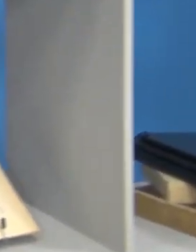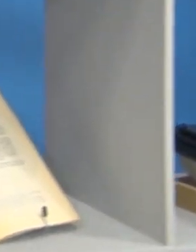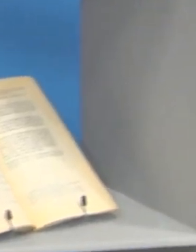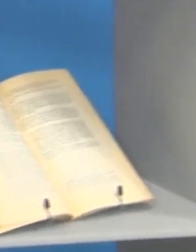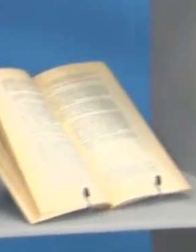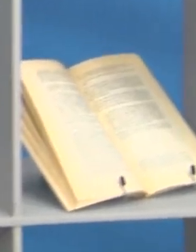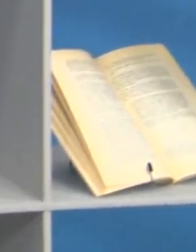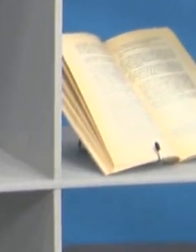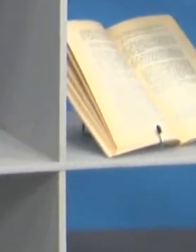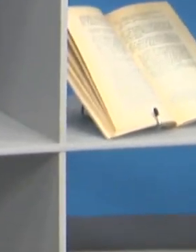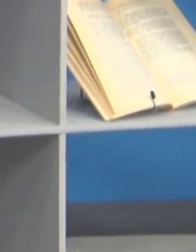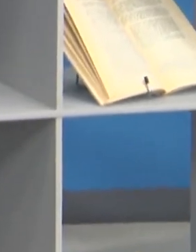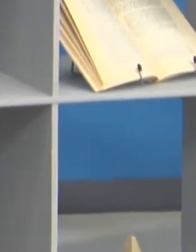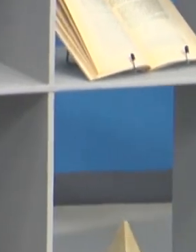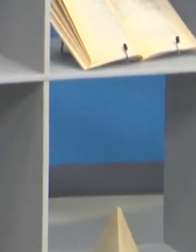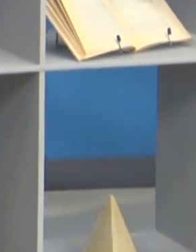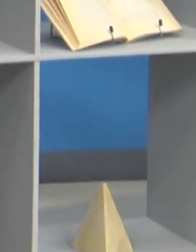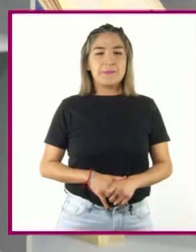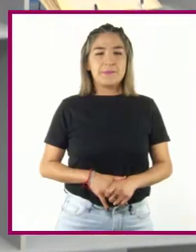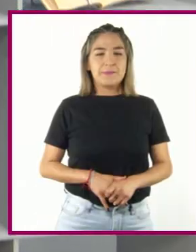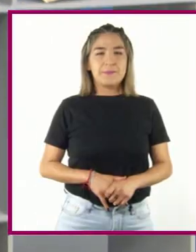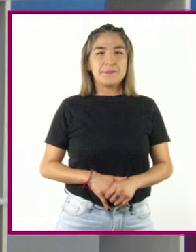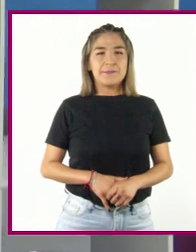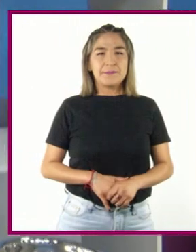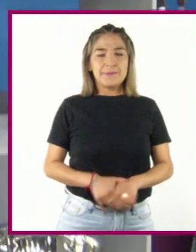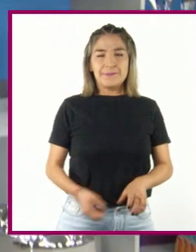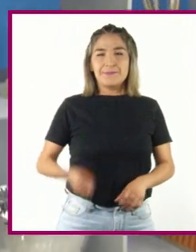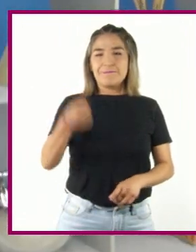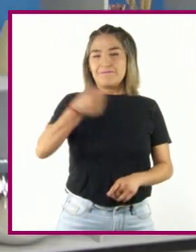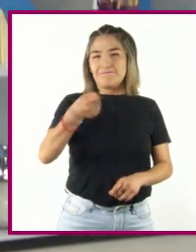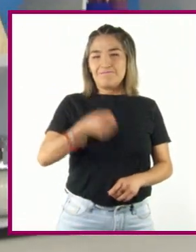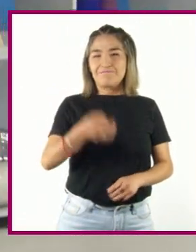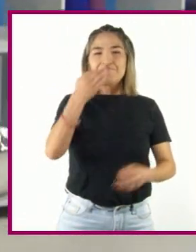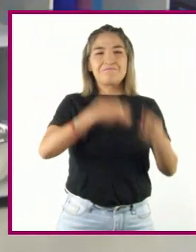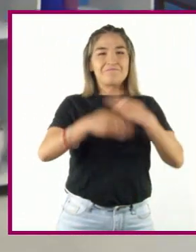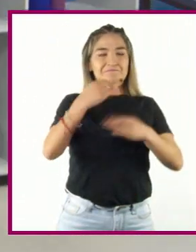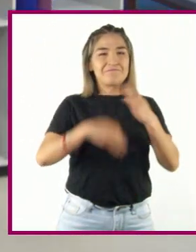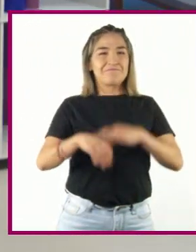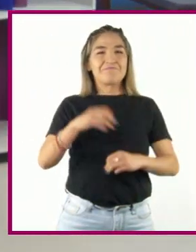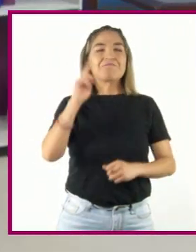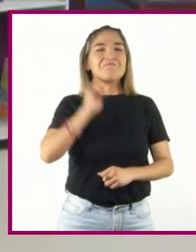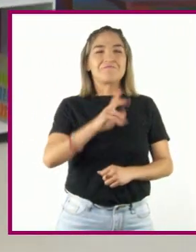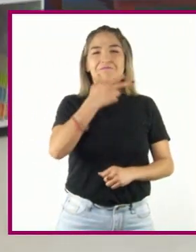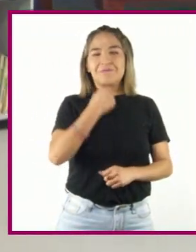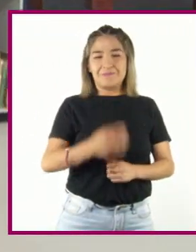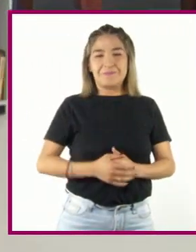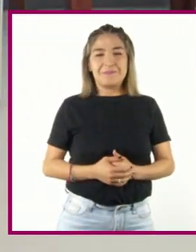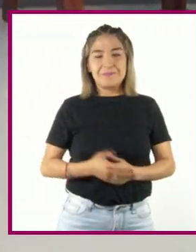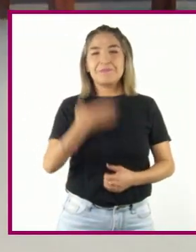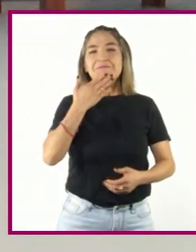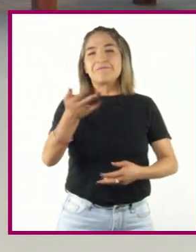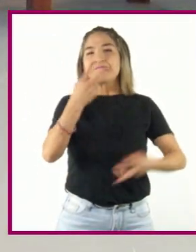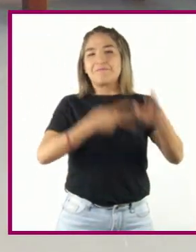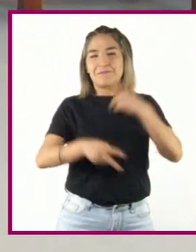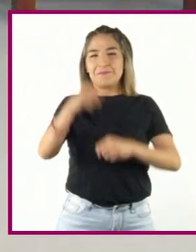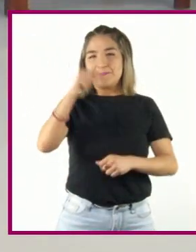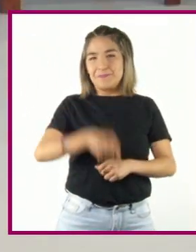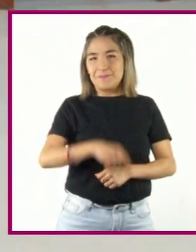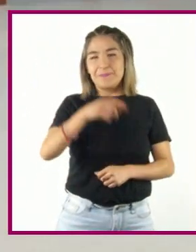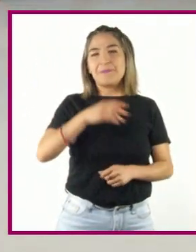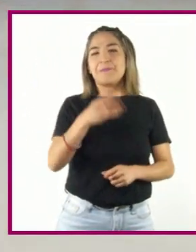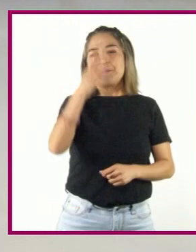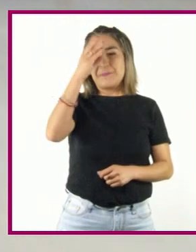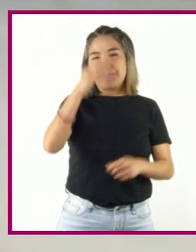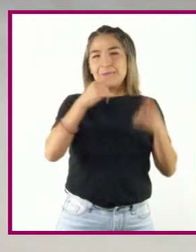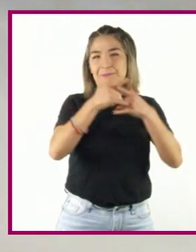Transcription Saludos a todas y todos. Qué gusto darles la bienvenida a una sesión más de la